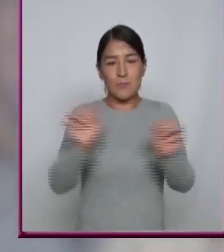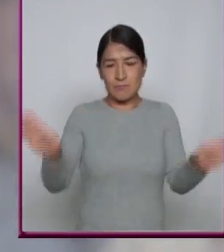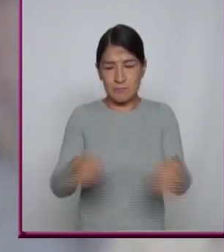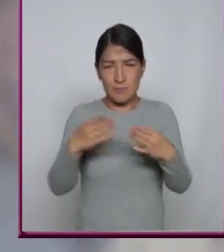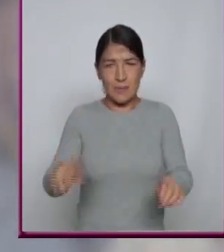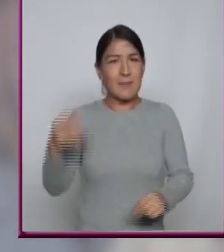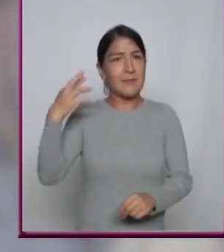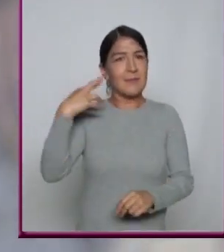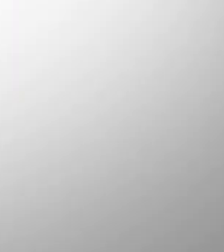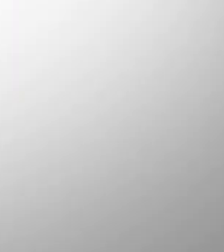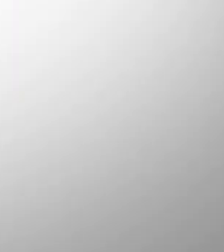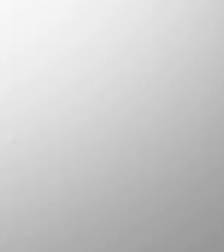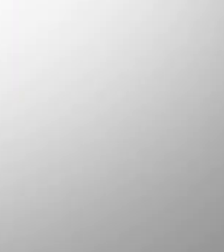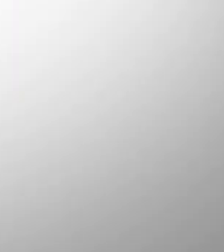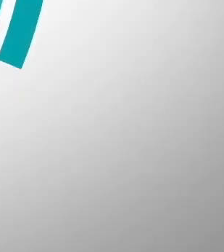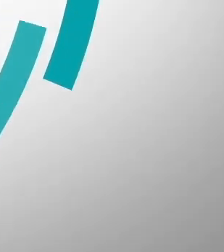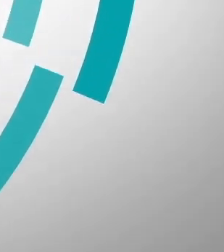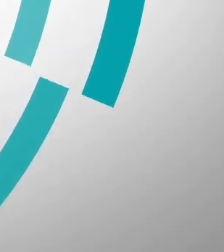ritmos y la música